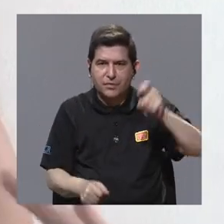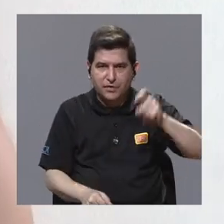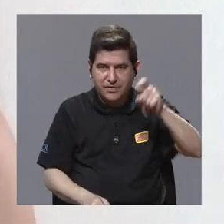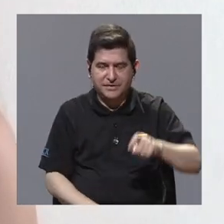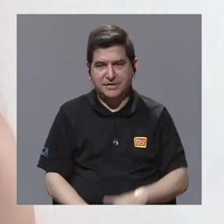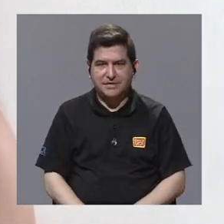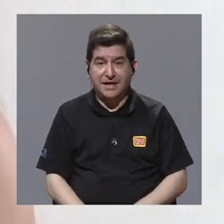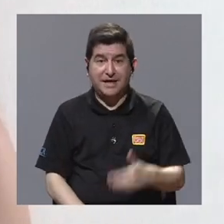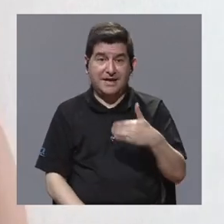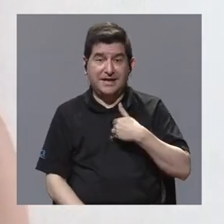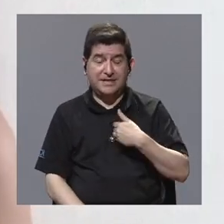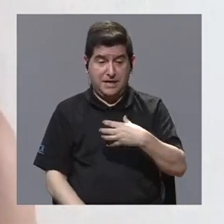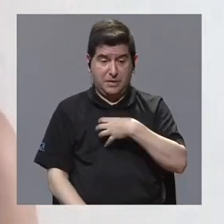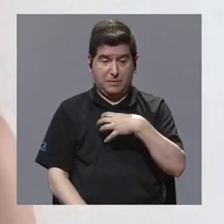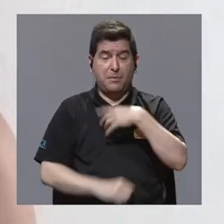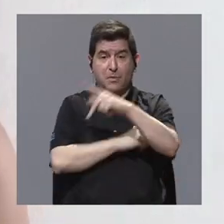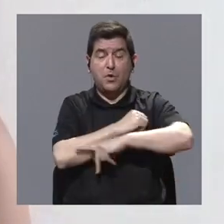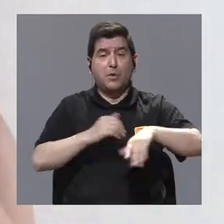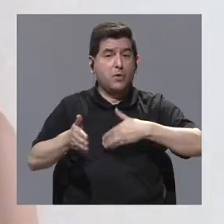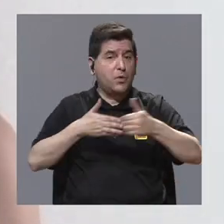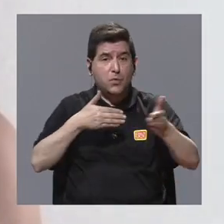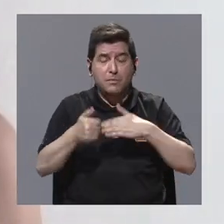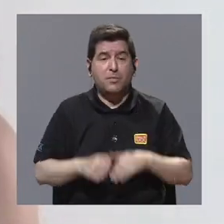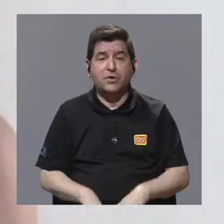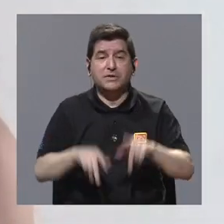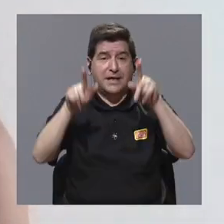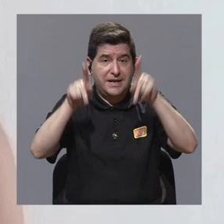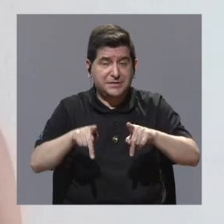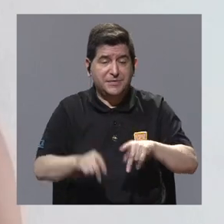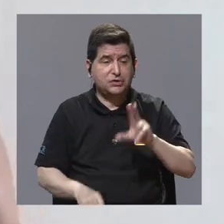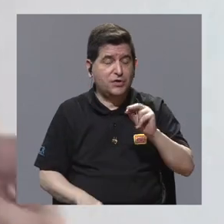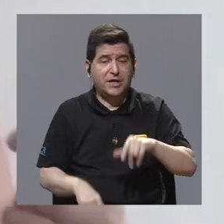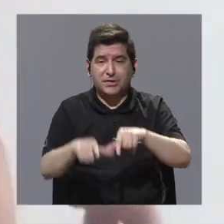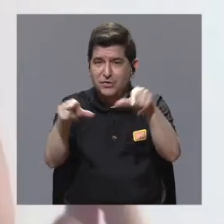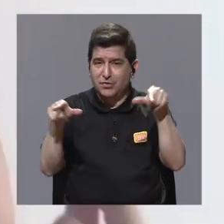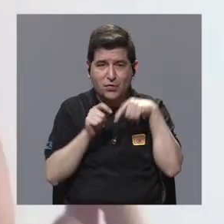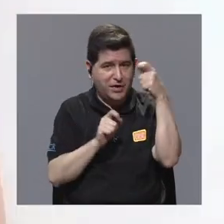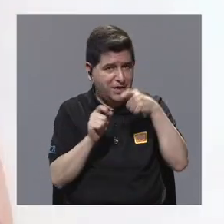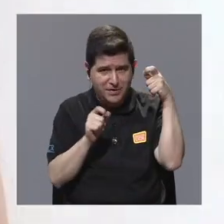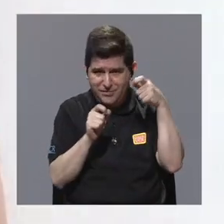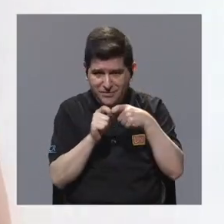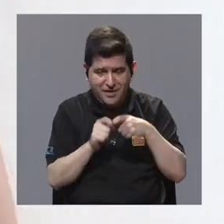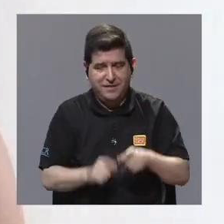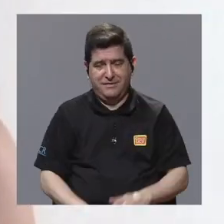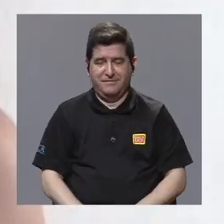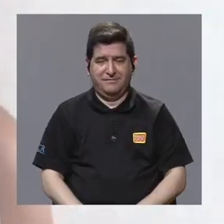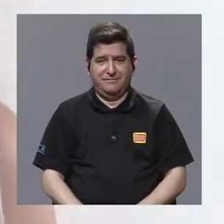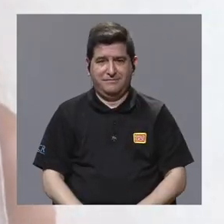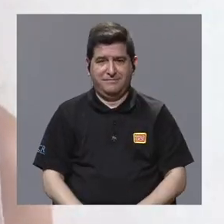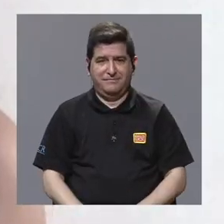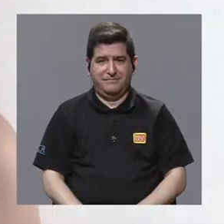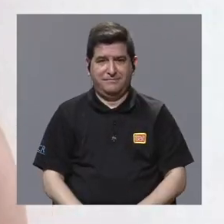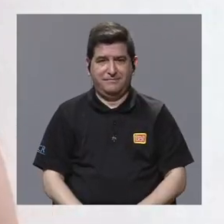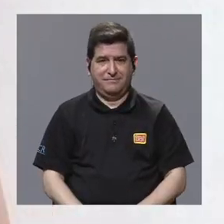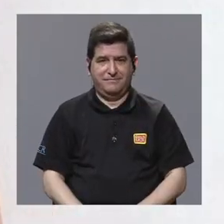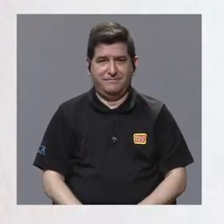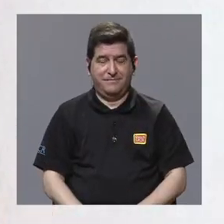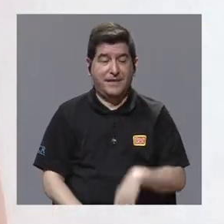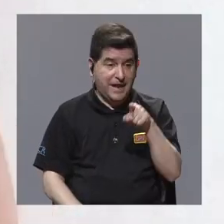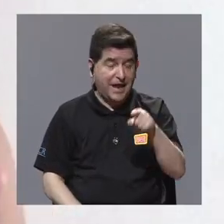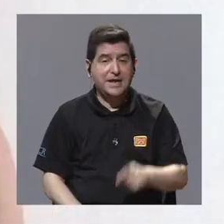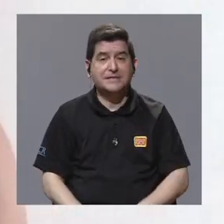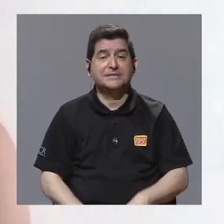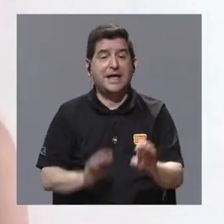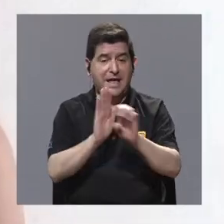resolver las necesidades de su propio país a pesar de que no estaban físicamente o presencialmente en México.